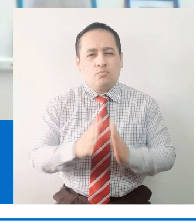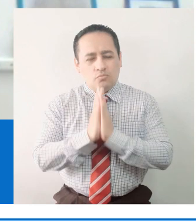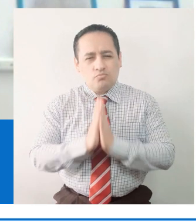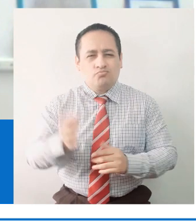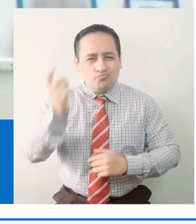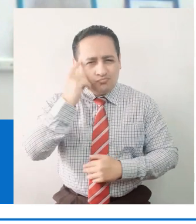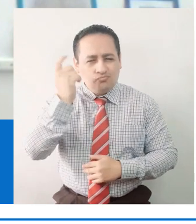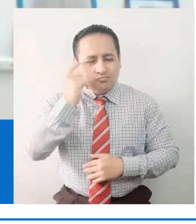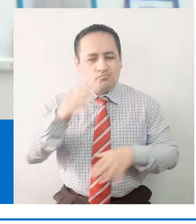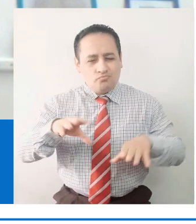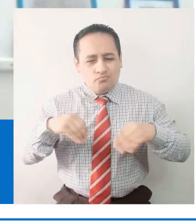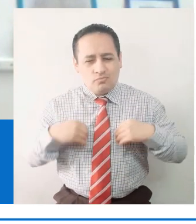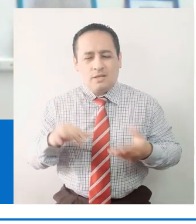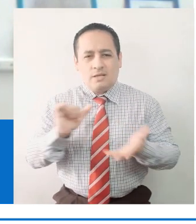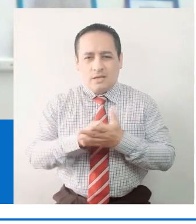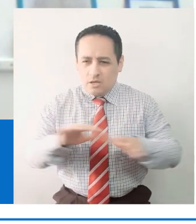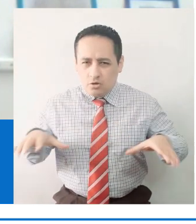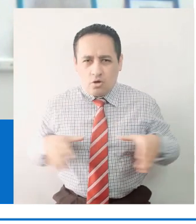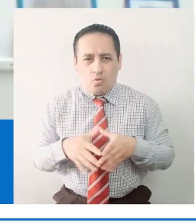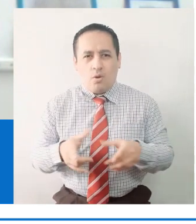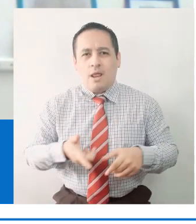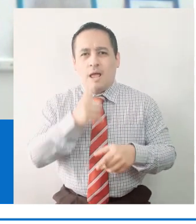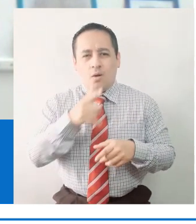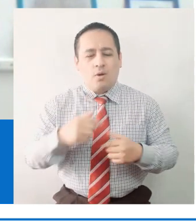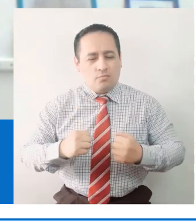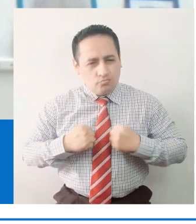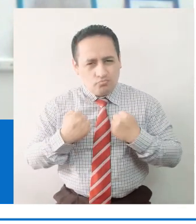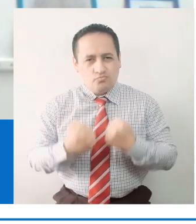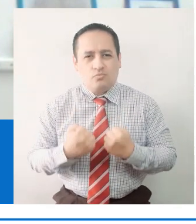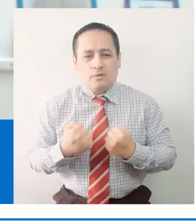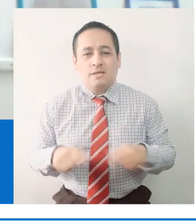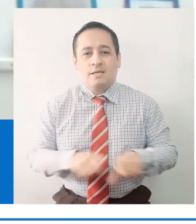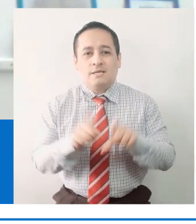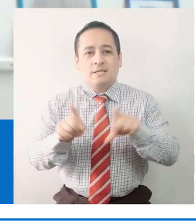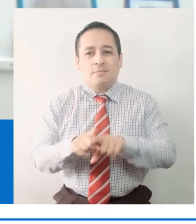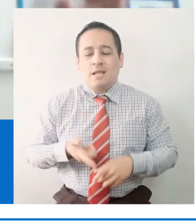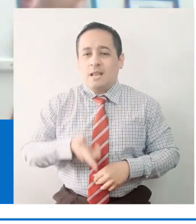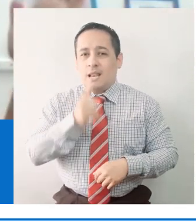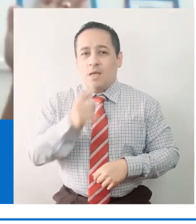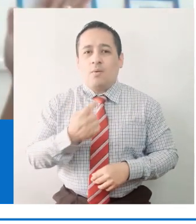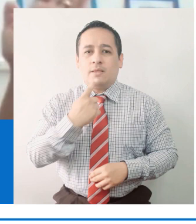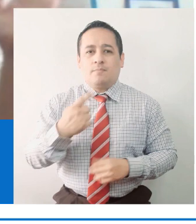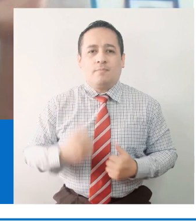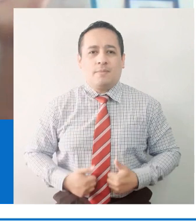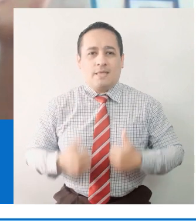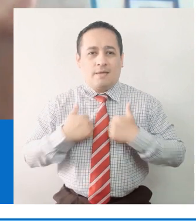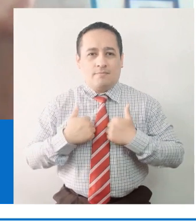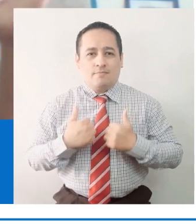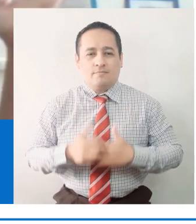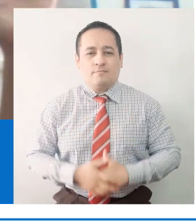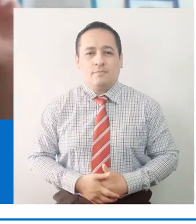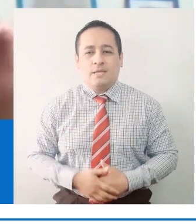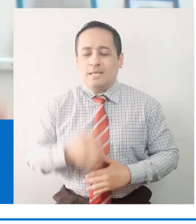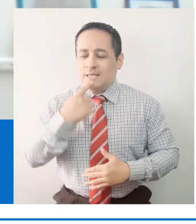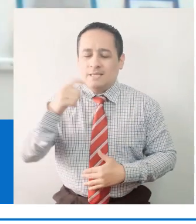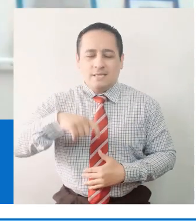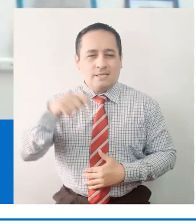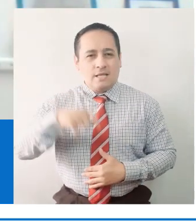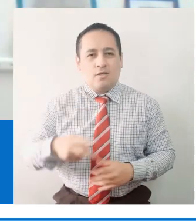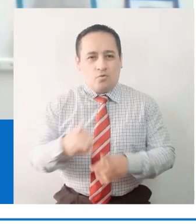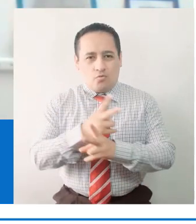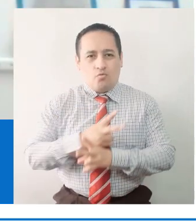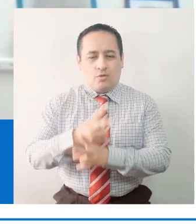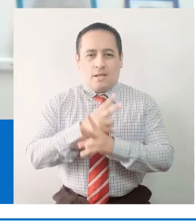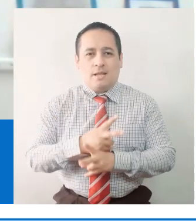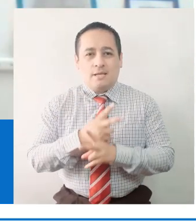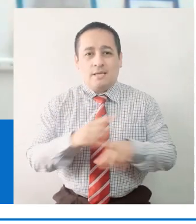el Perú es tomar conciencia que todos somos agua. Por lo tanto, el agua es vida y